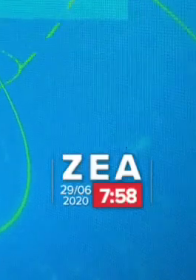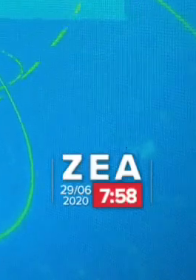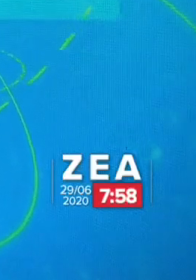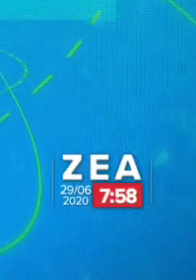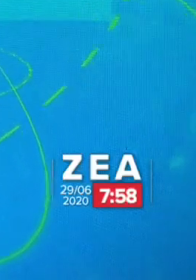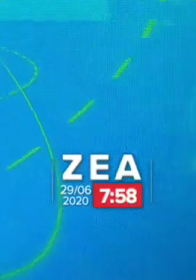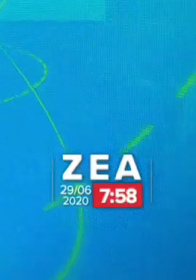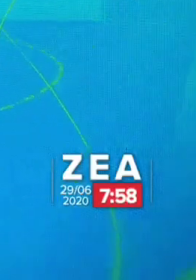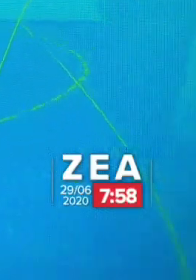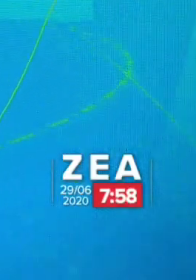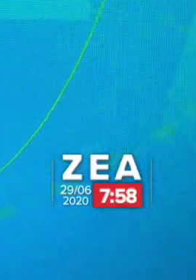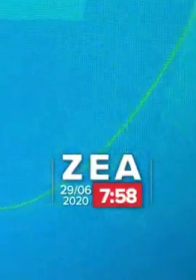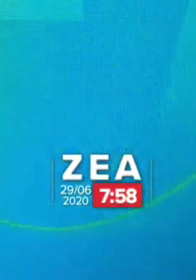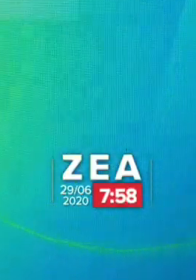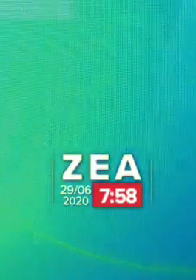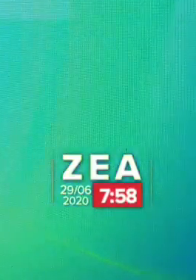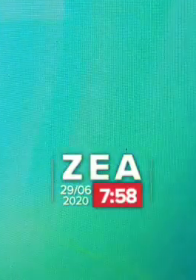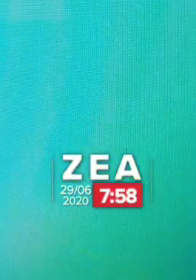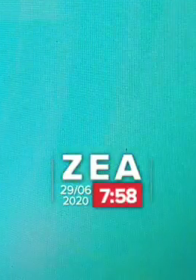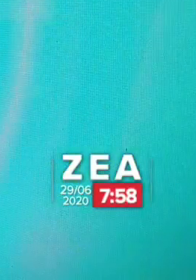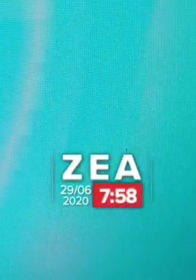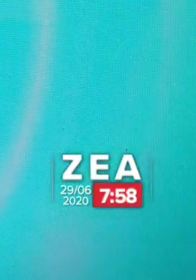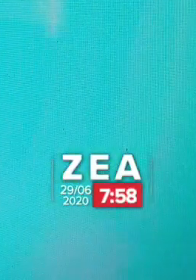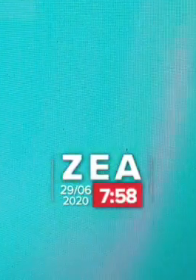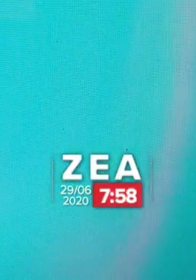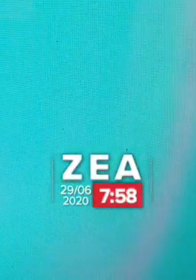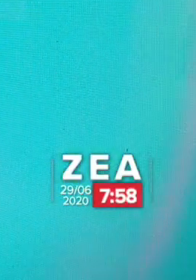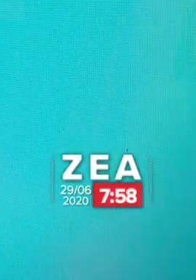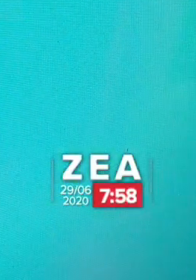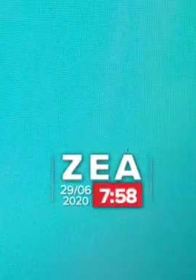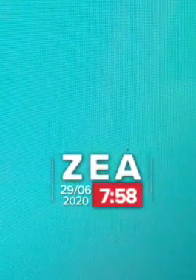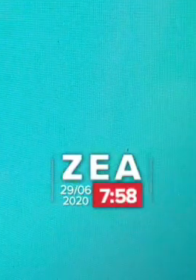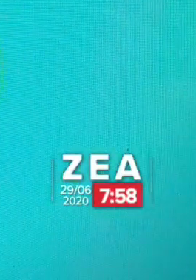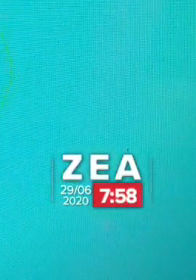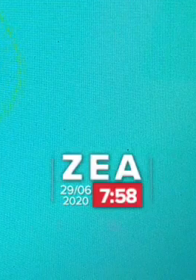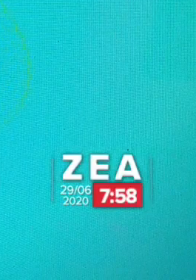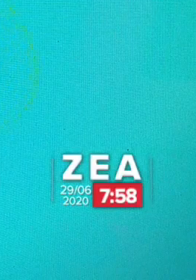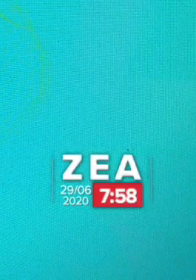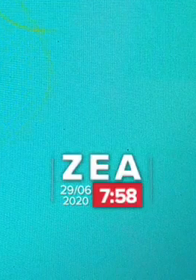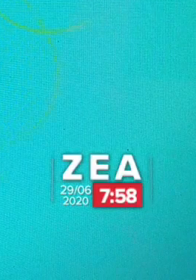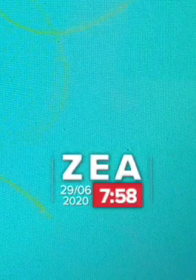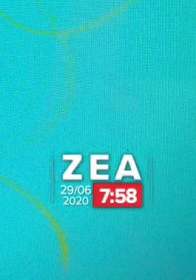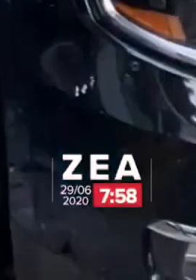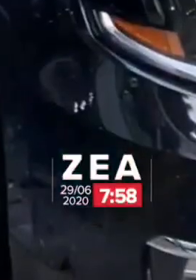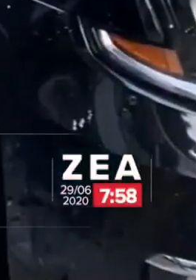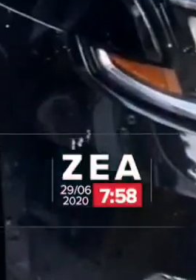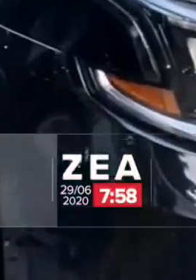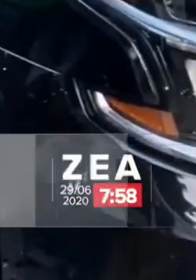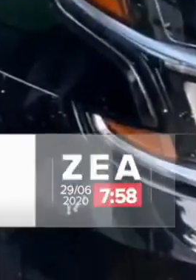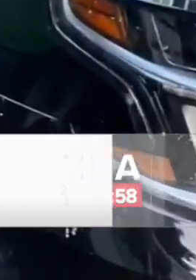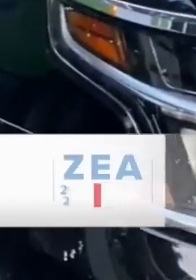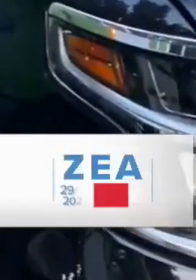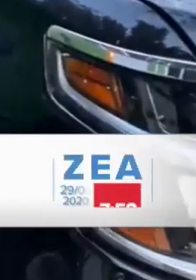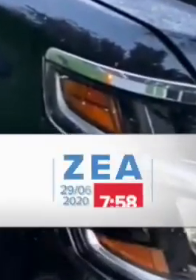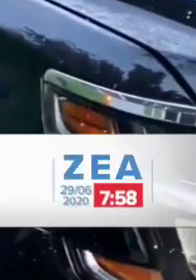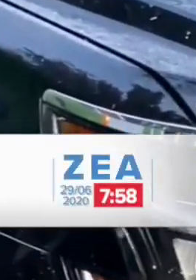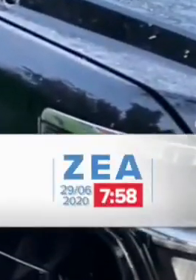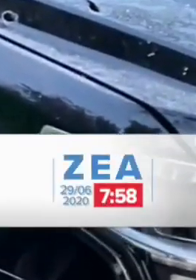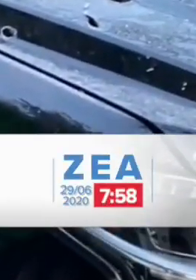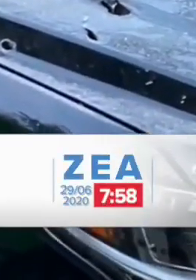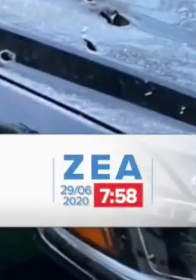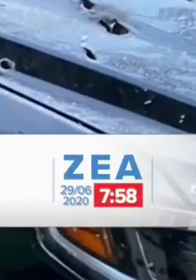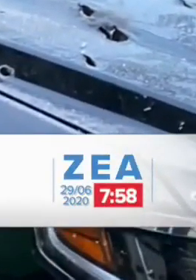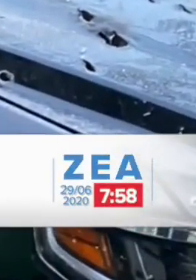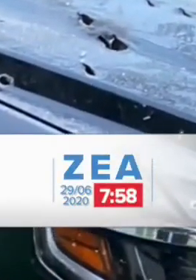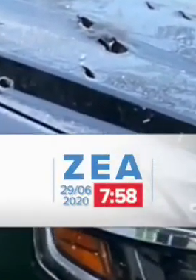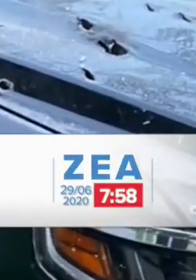Gracias, Robert. Hace unos momentos se dio a conocer que tras calificar como legal su detención, un juez de control vinculó a proceso a 12 de los presuntos agresores